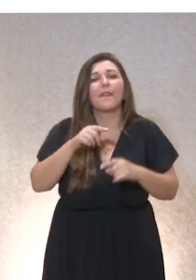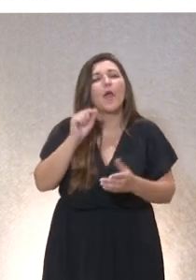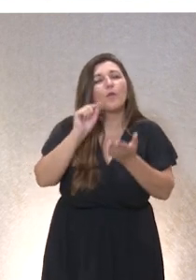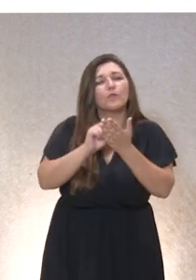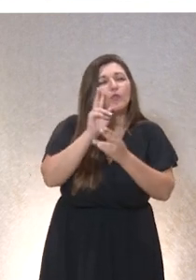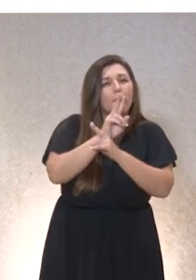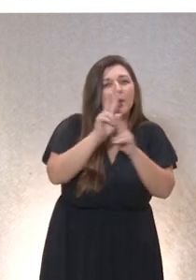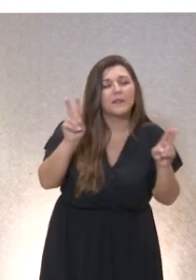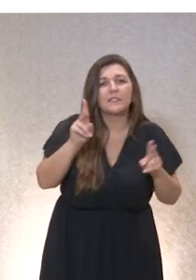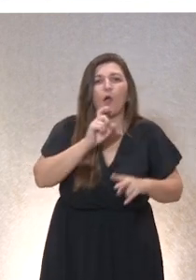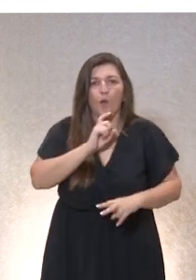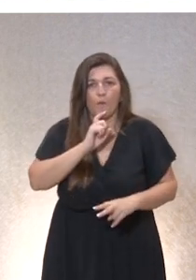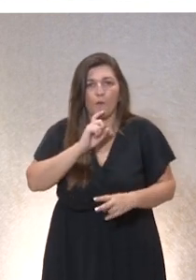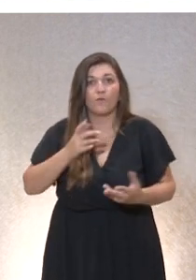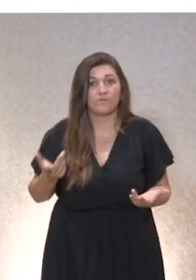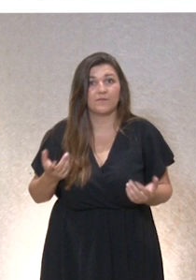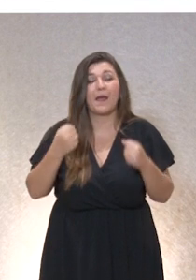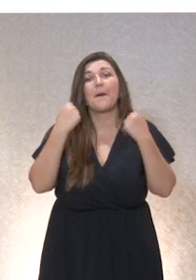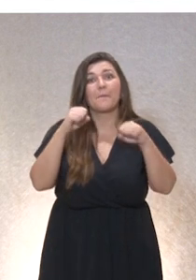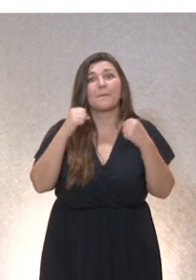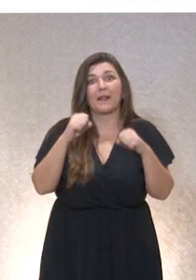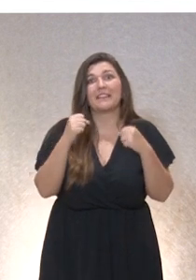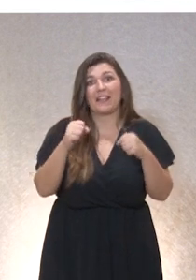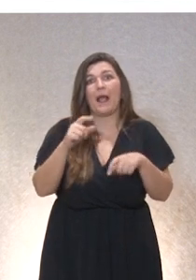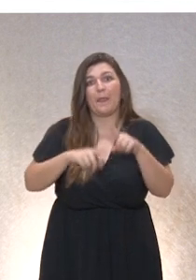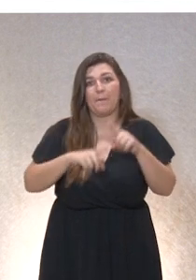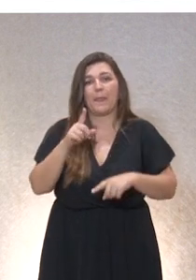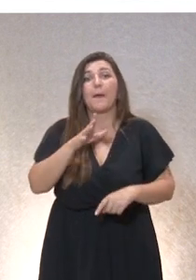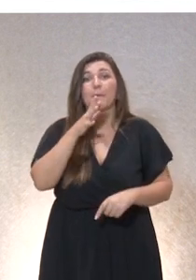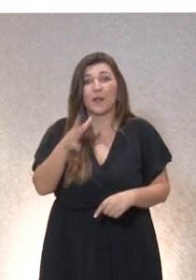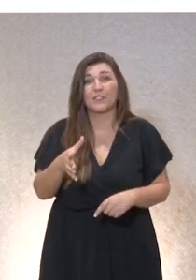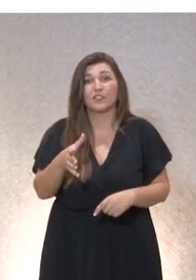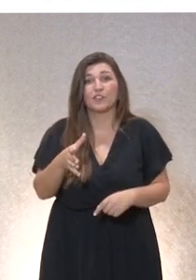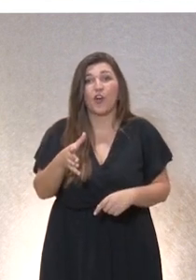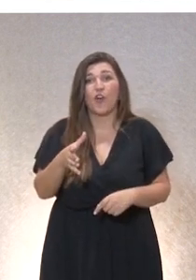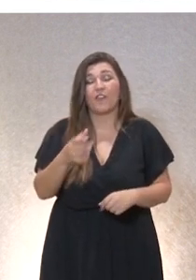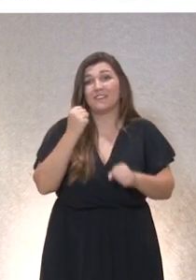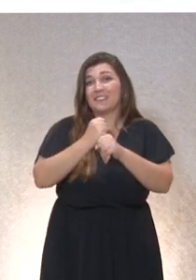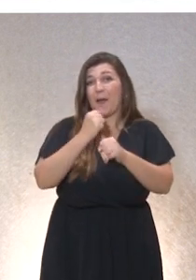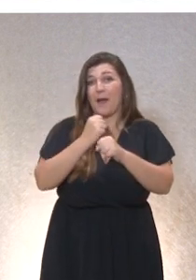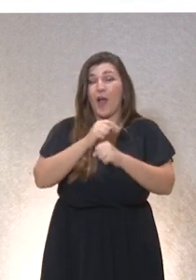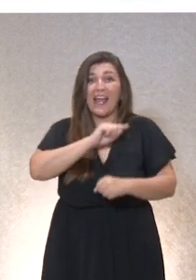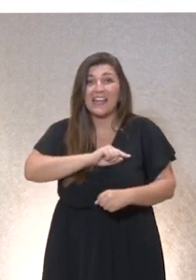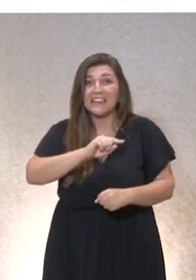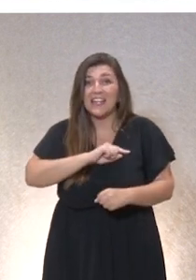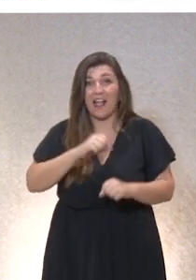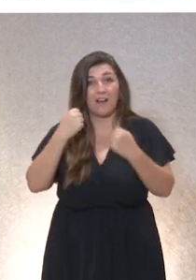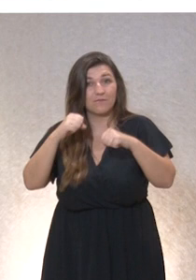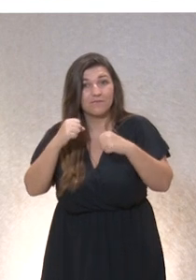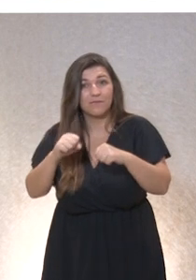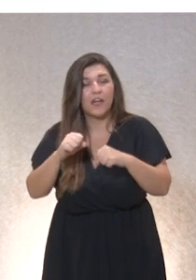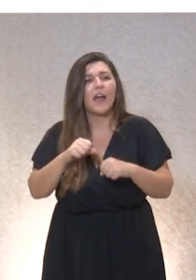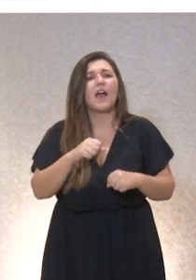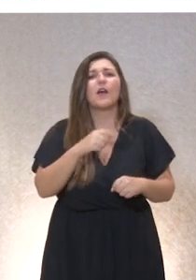nuestra capacidad de escucha, nuestras prácticas. Por lo tanto, la tarea de la ética aplicada no es cogerte a Kant y